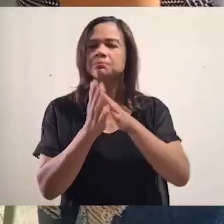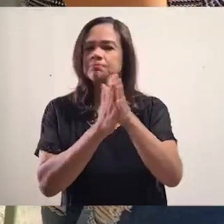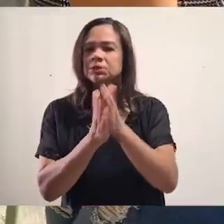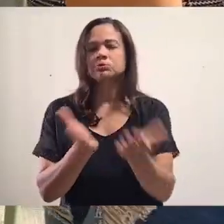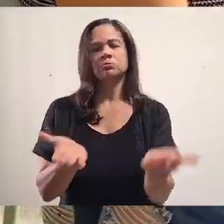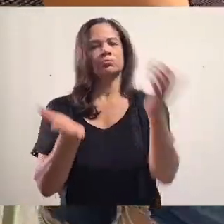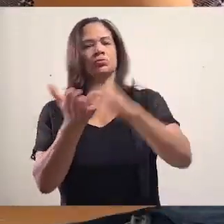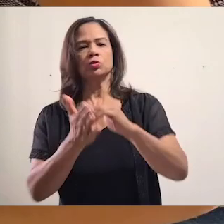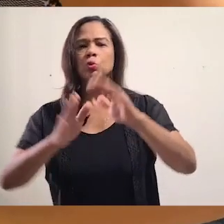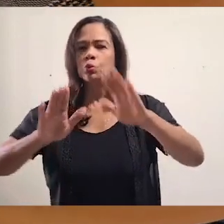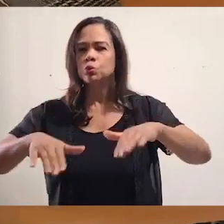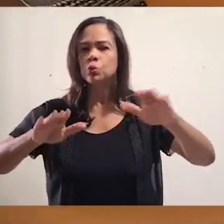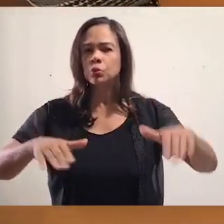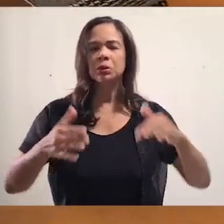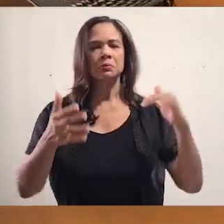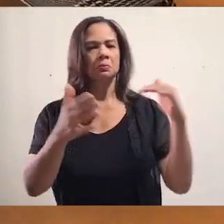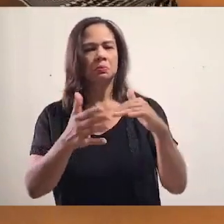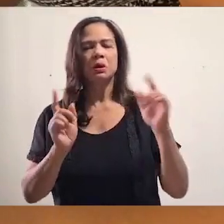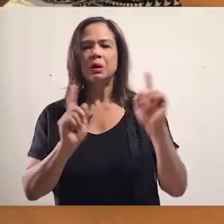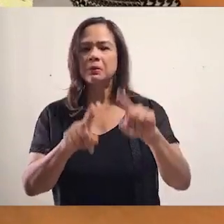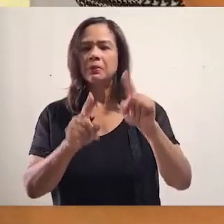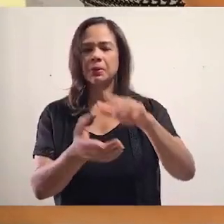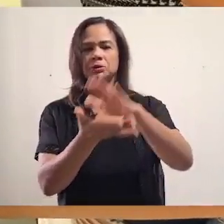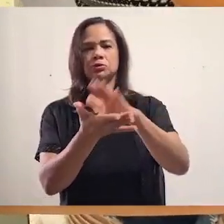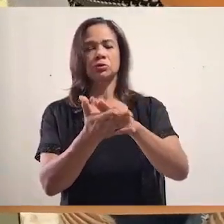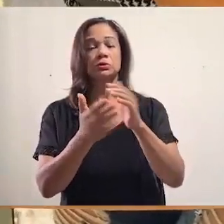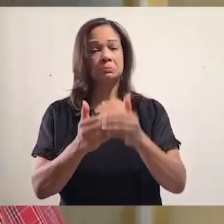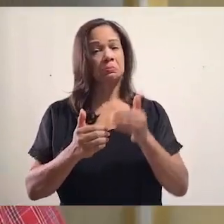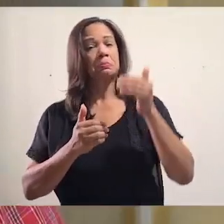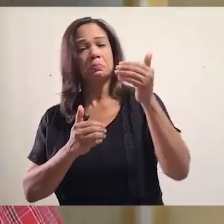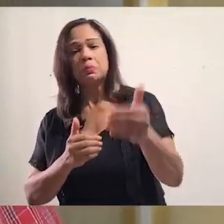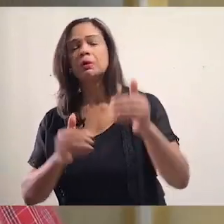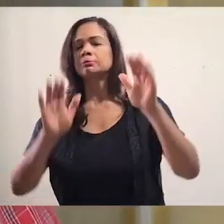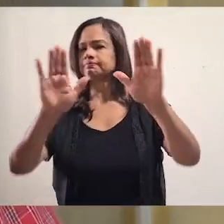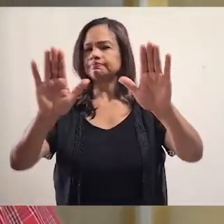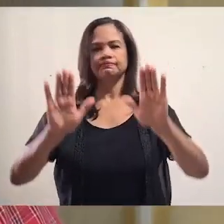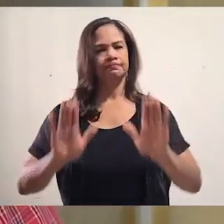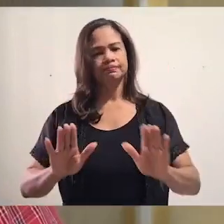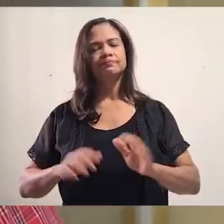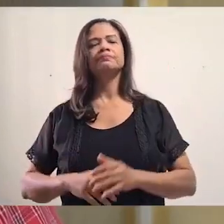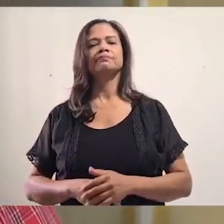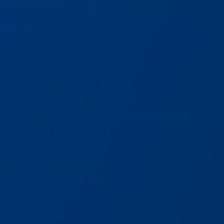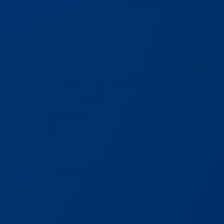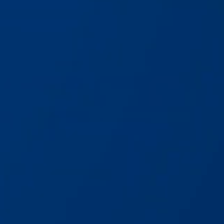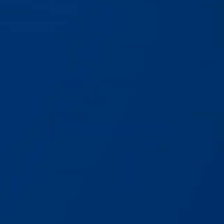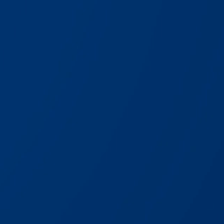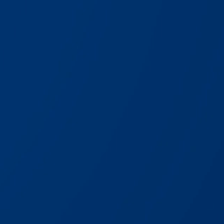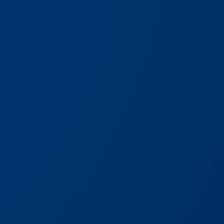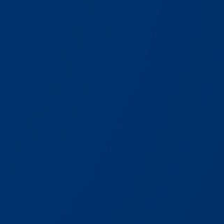padres se animen una vez más con sus niños a venir a las aulas y eso es un paso adelante. Excelente.